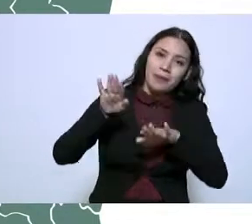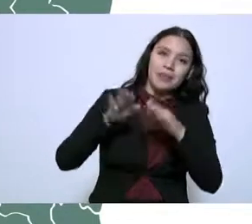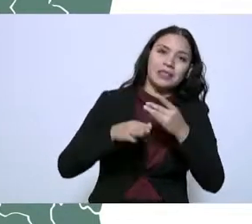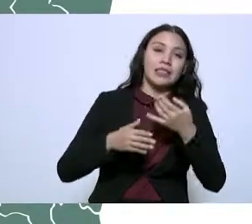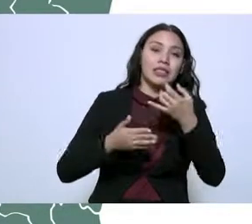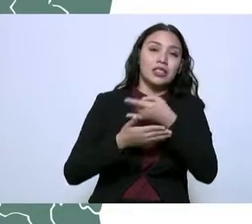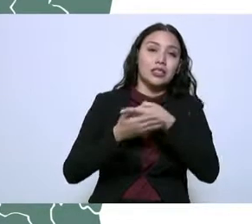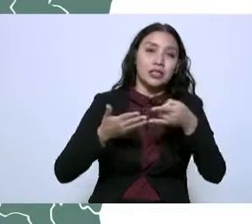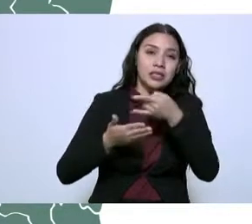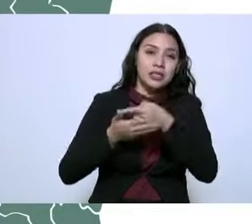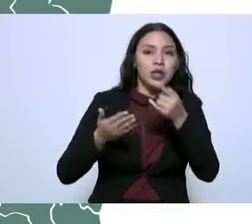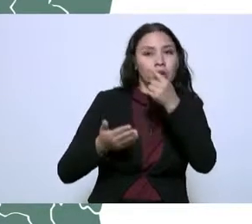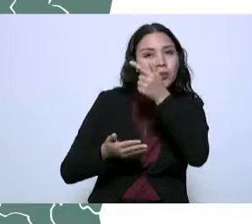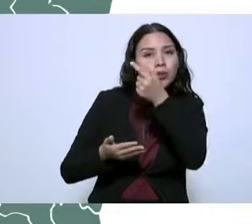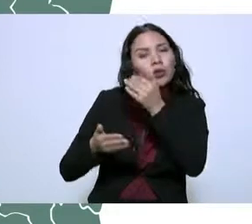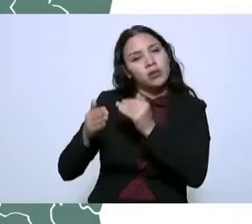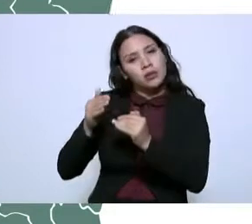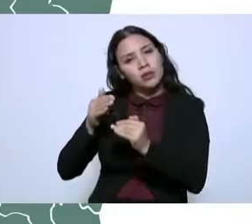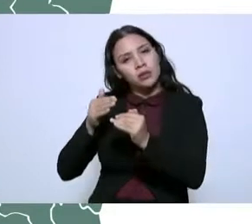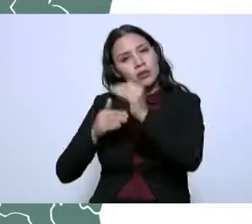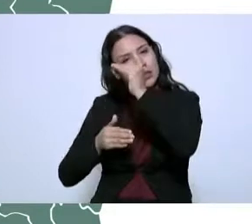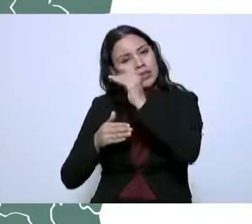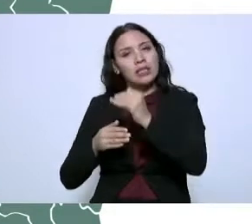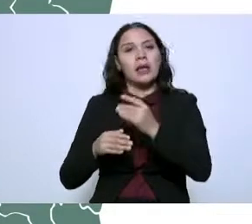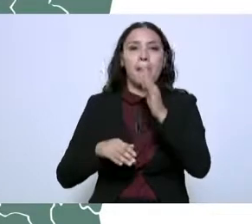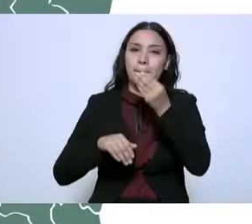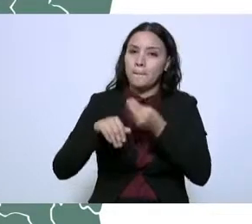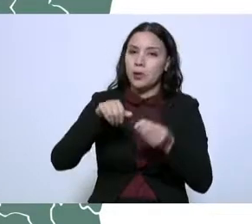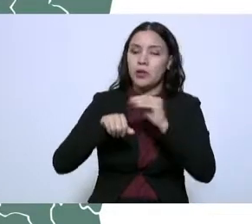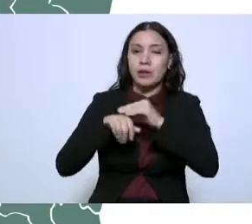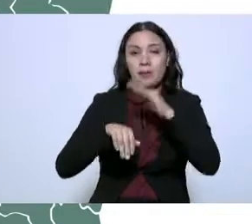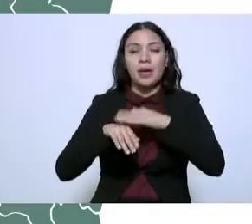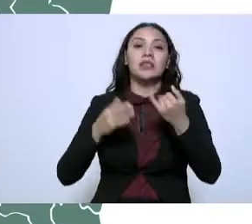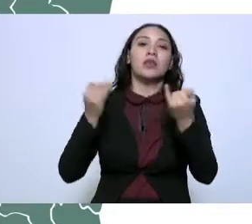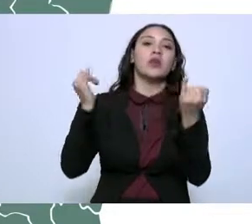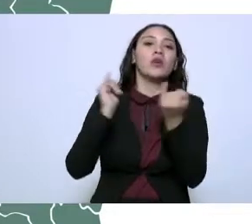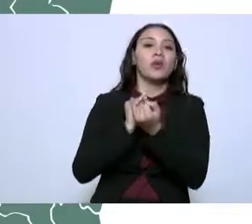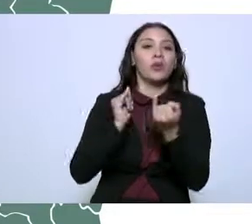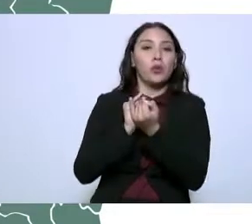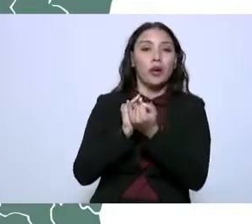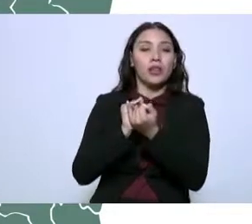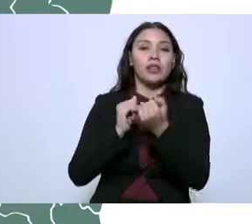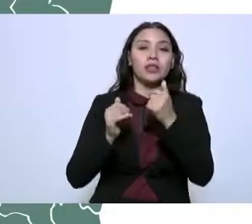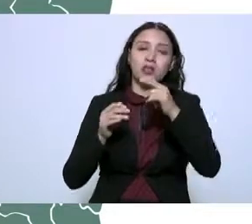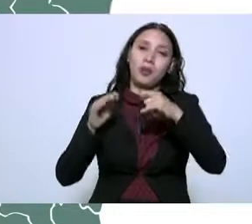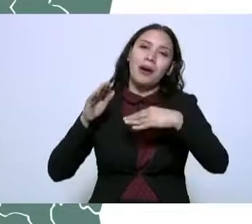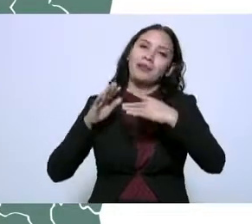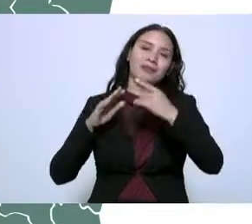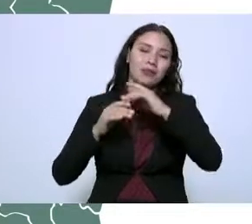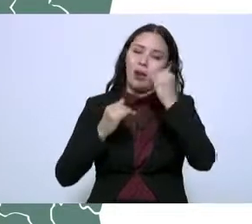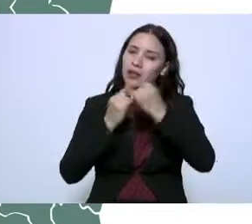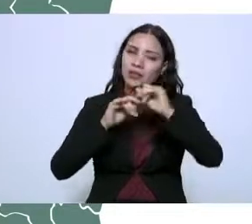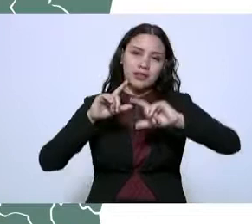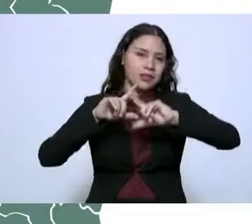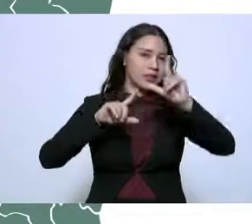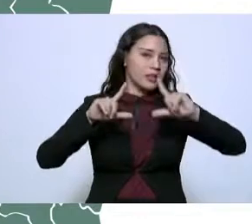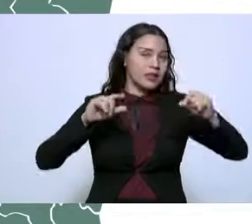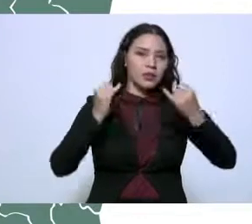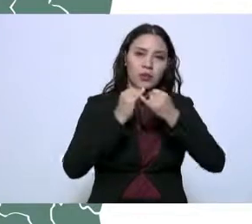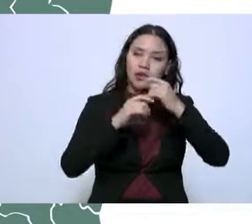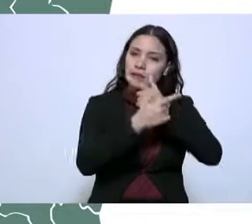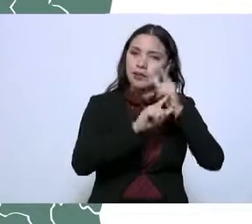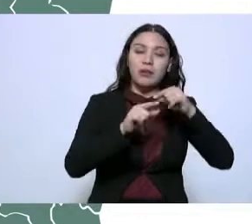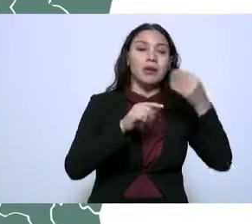salario mínimo se incrementó de manera significativa y también el resto del país. En la zona libre de la